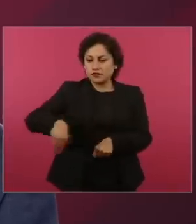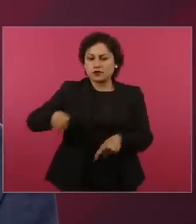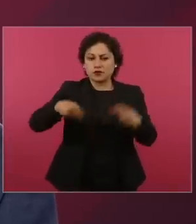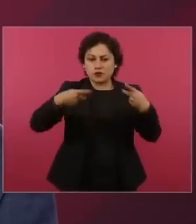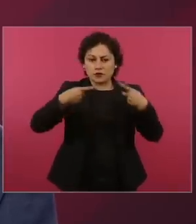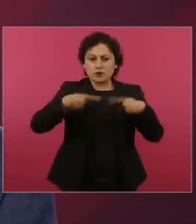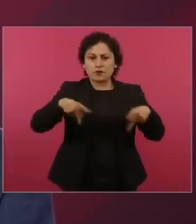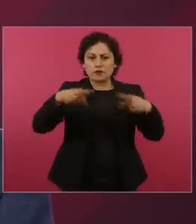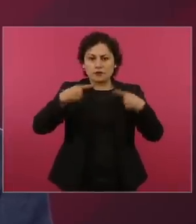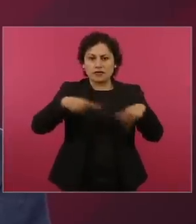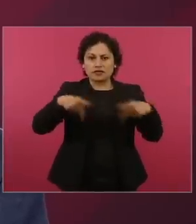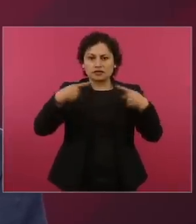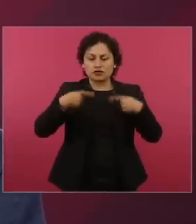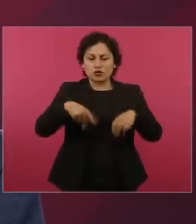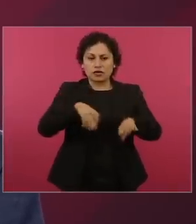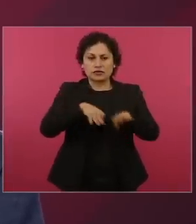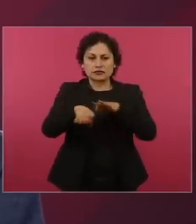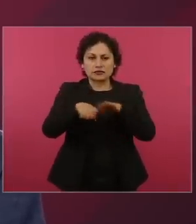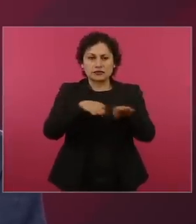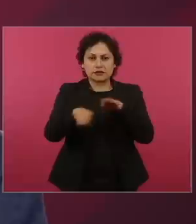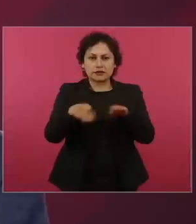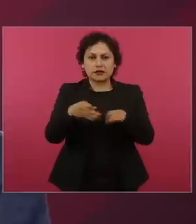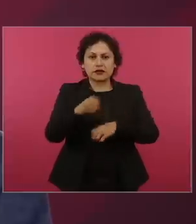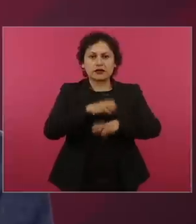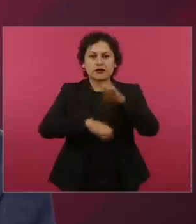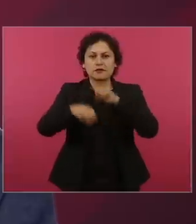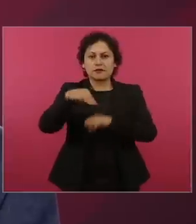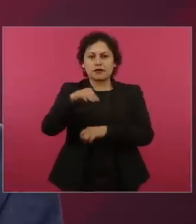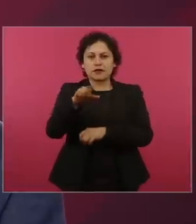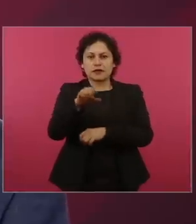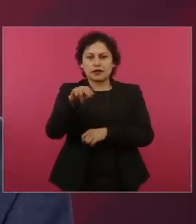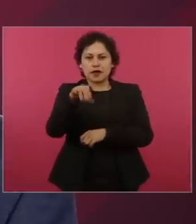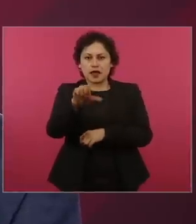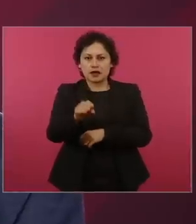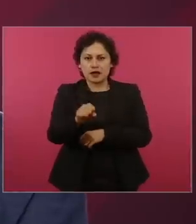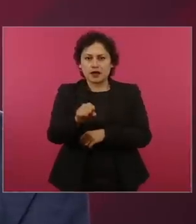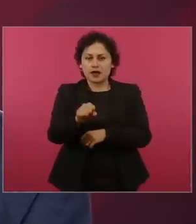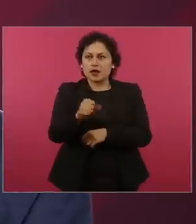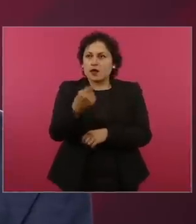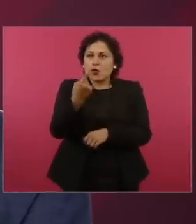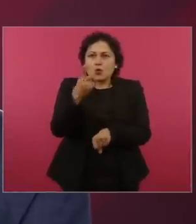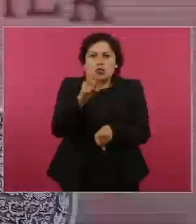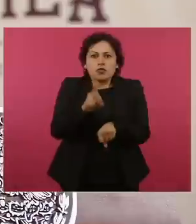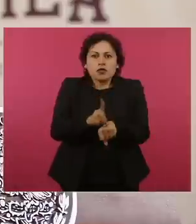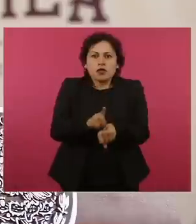de un día para otro, se quedaron sin trabajo. ¿Qué significa eso?